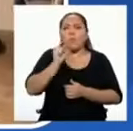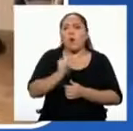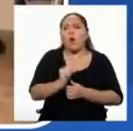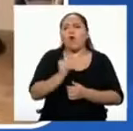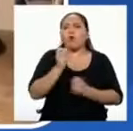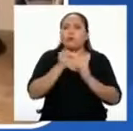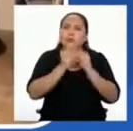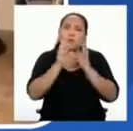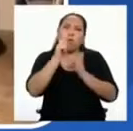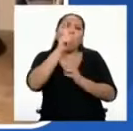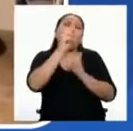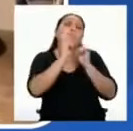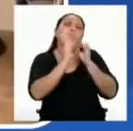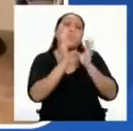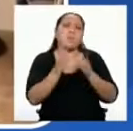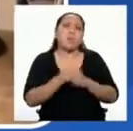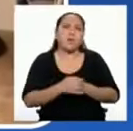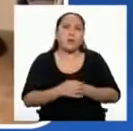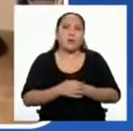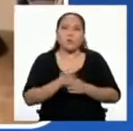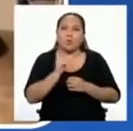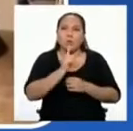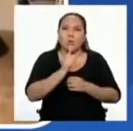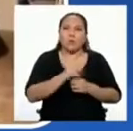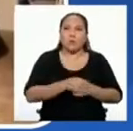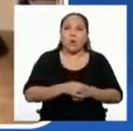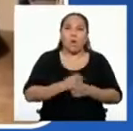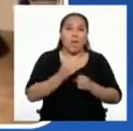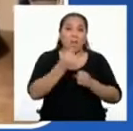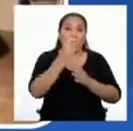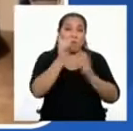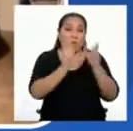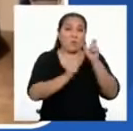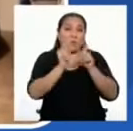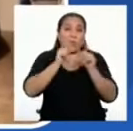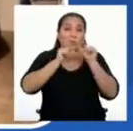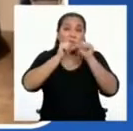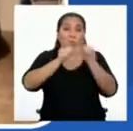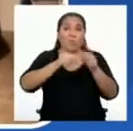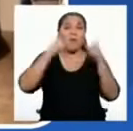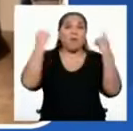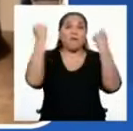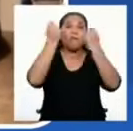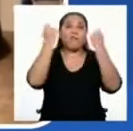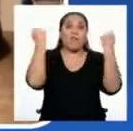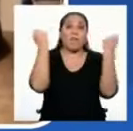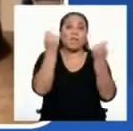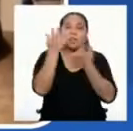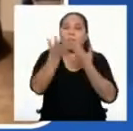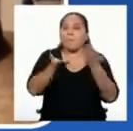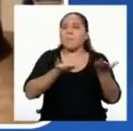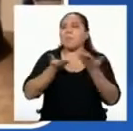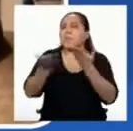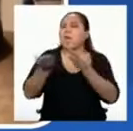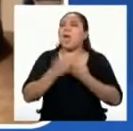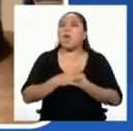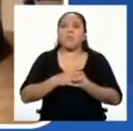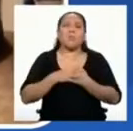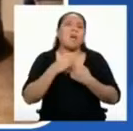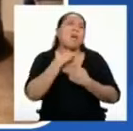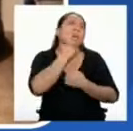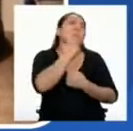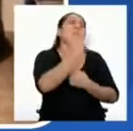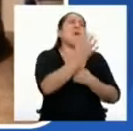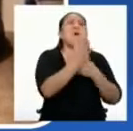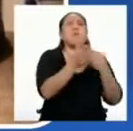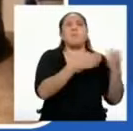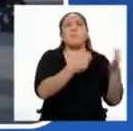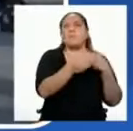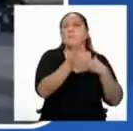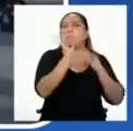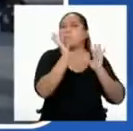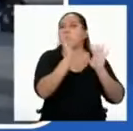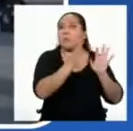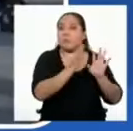días. O que algunos continúen realizando fiestas con invitados como si nada estuviera ocurriendo. Con todas estas